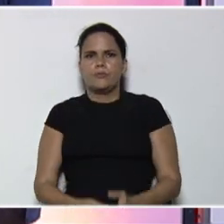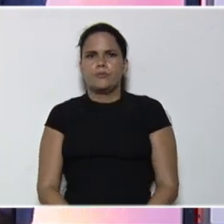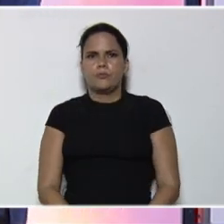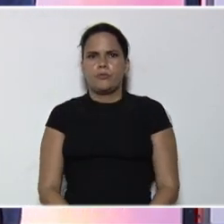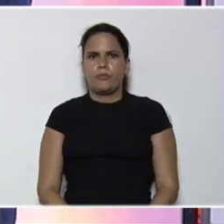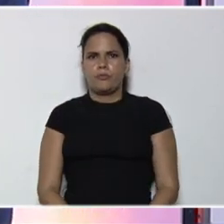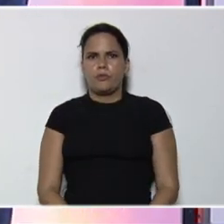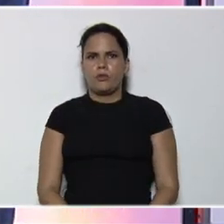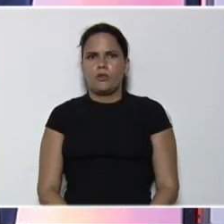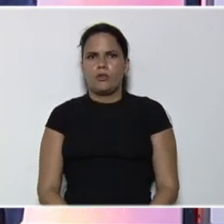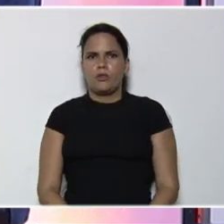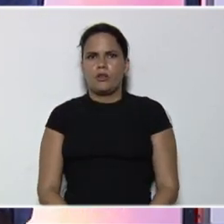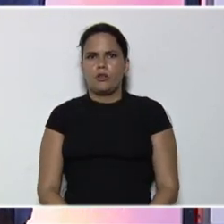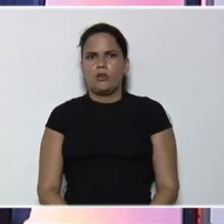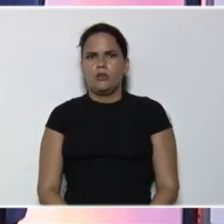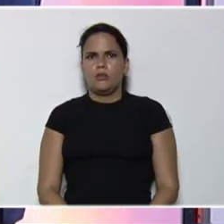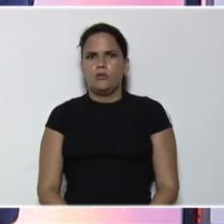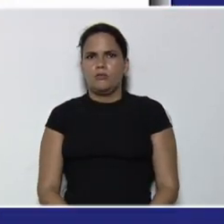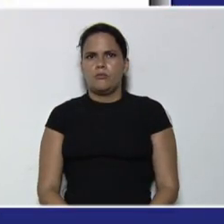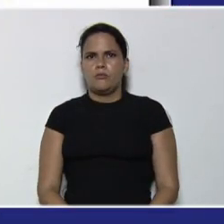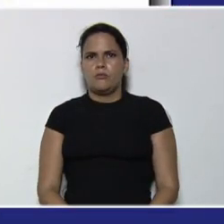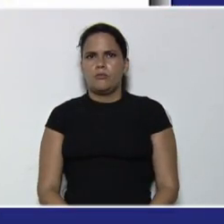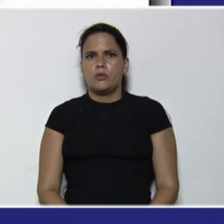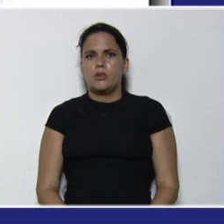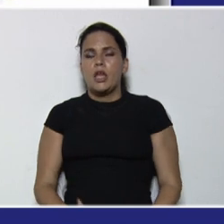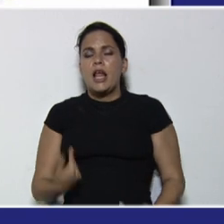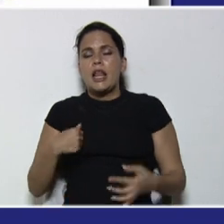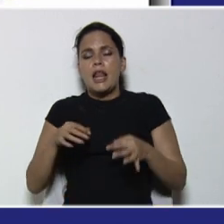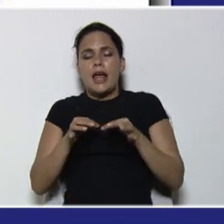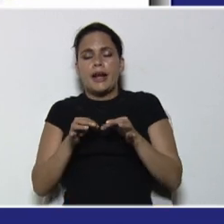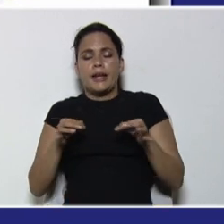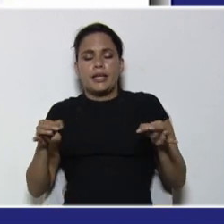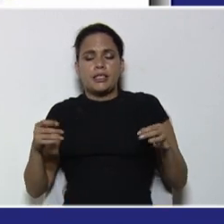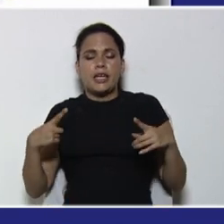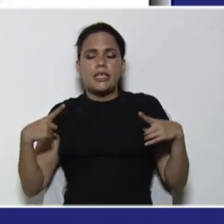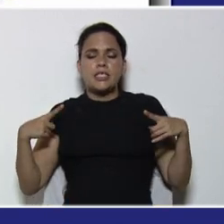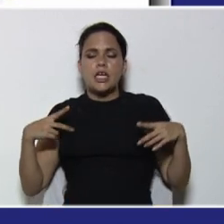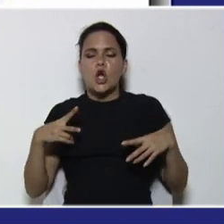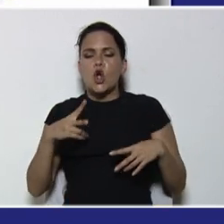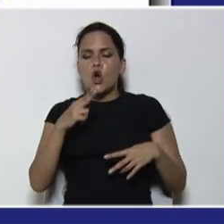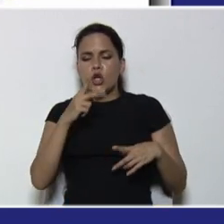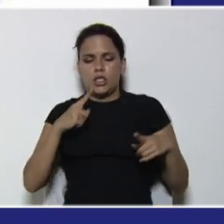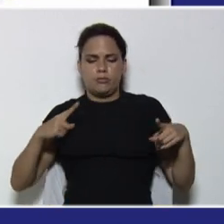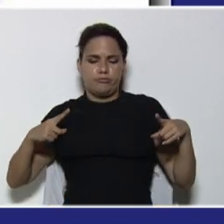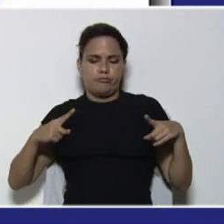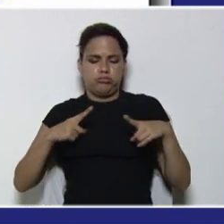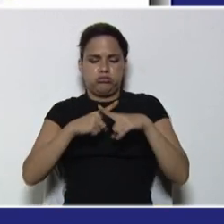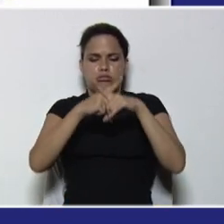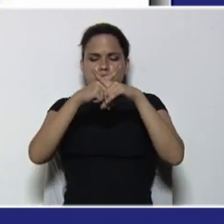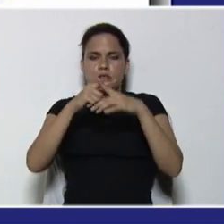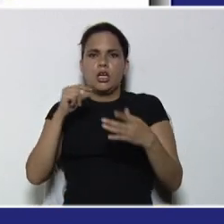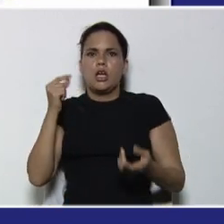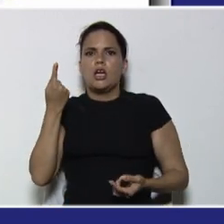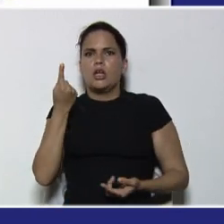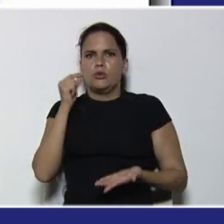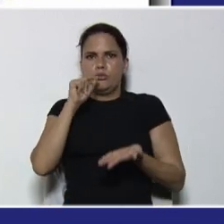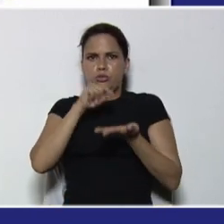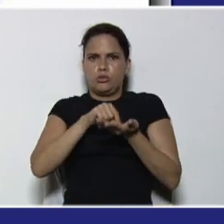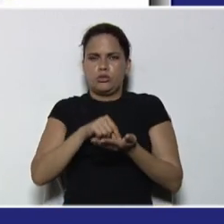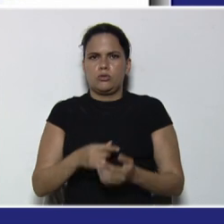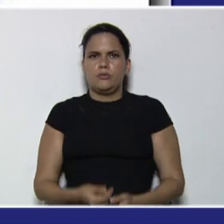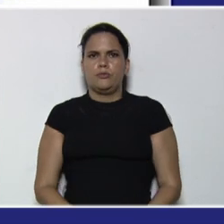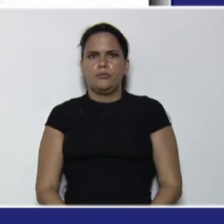entonces, las rectas secantes, se cortan, en un punto, muy importante, esto, esto,